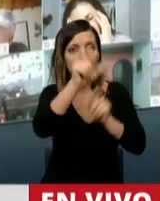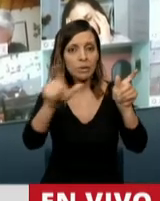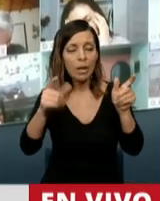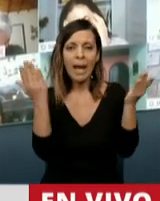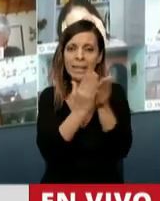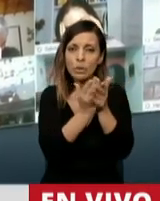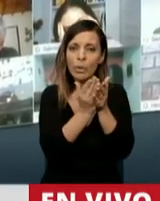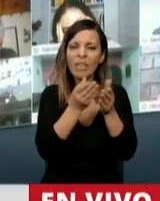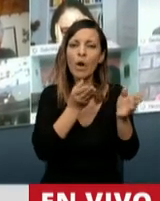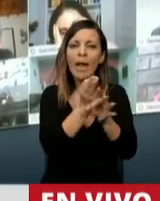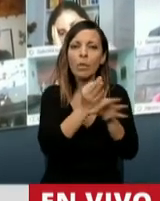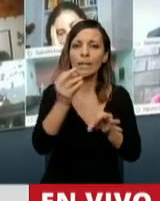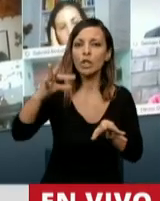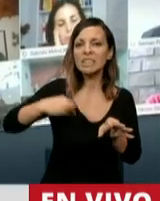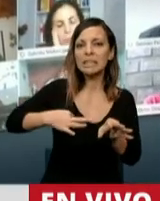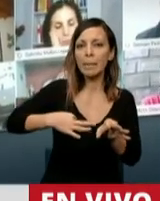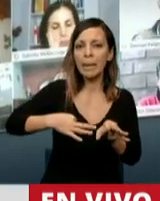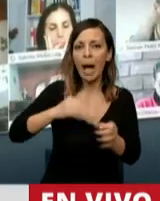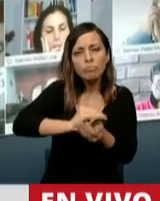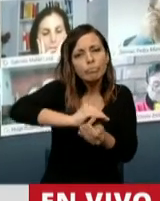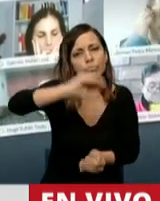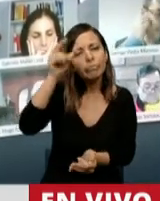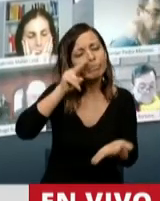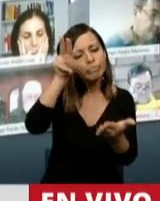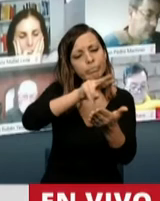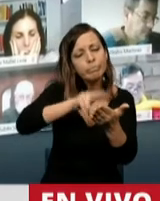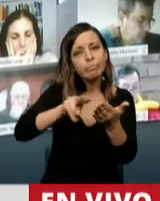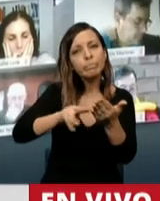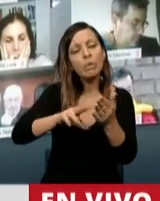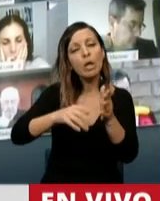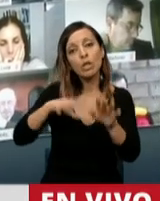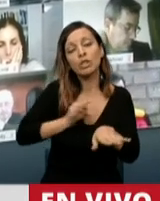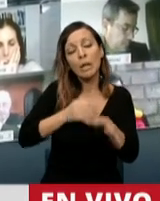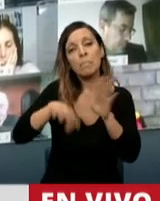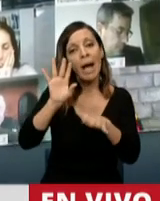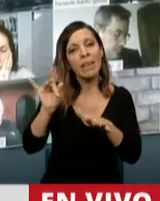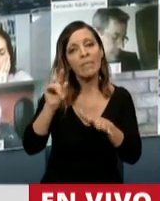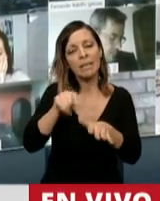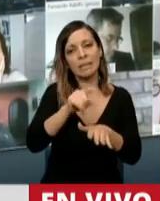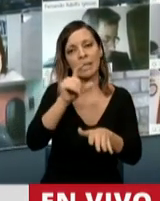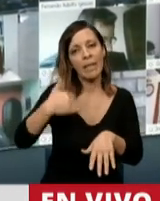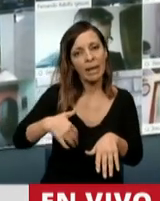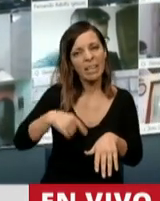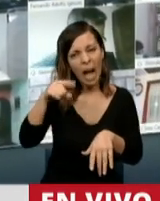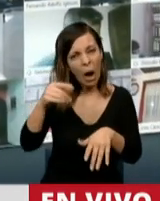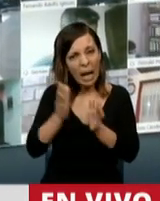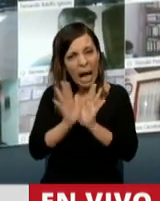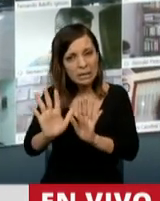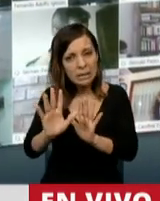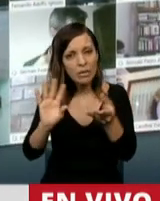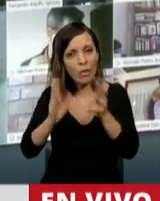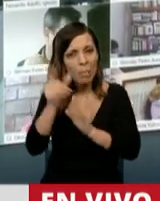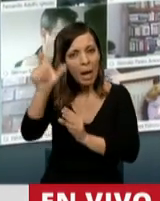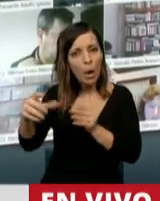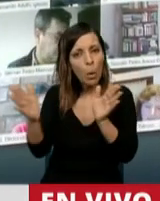educación cívica de chico y habiendo leído los peores años y oscuros de la Argentina, convivamos en este Congreso con una